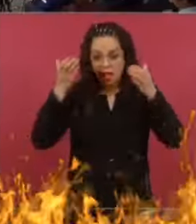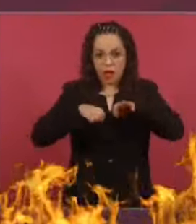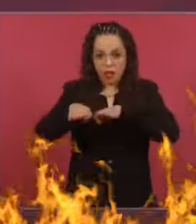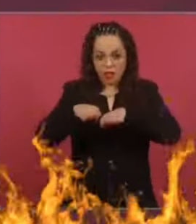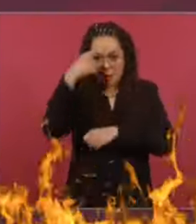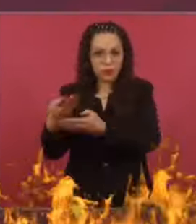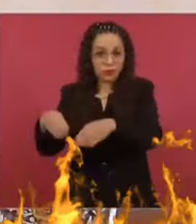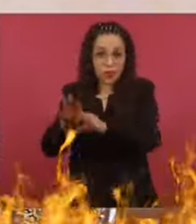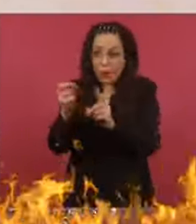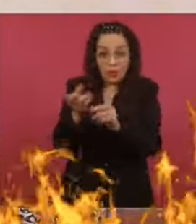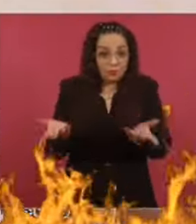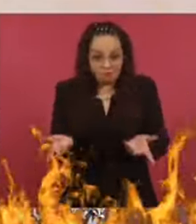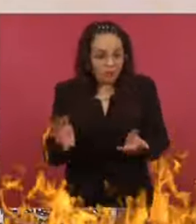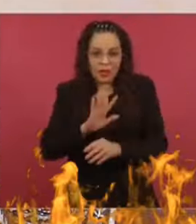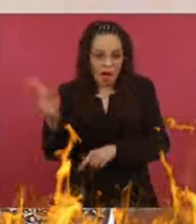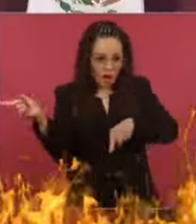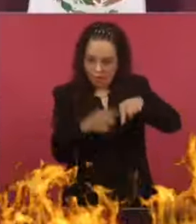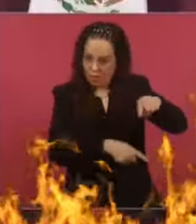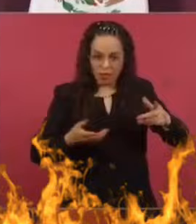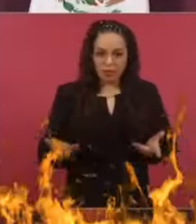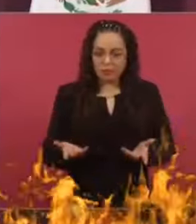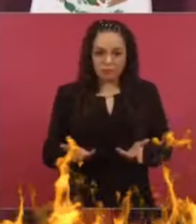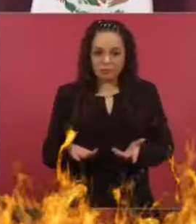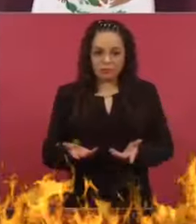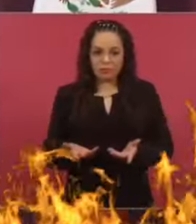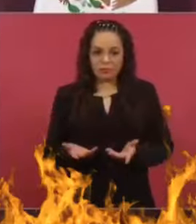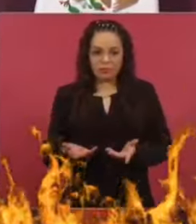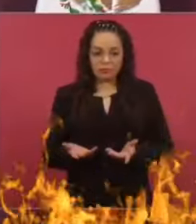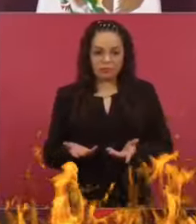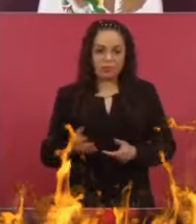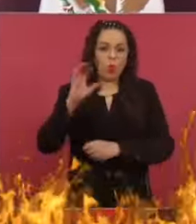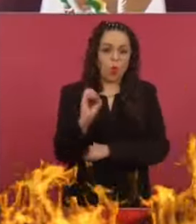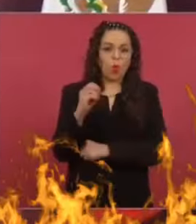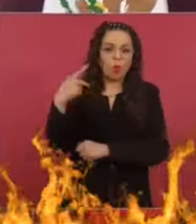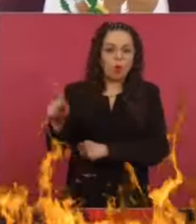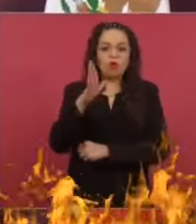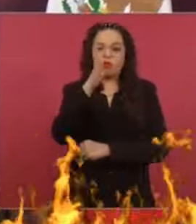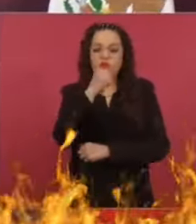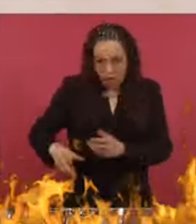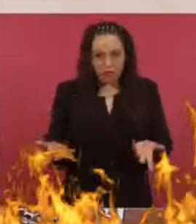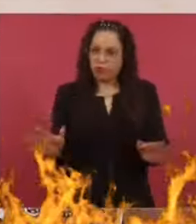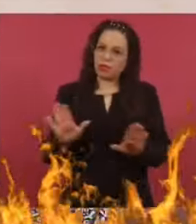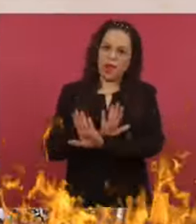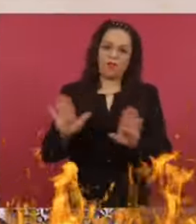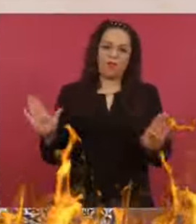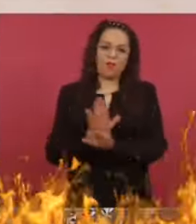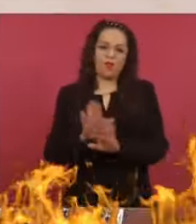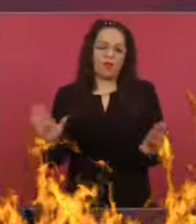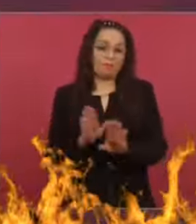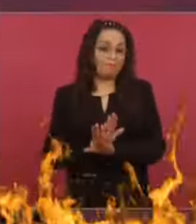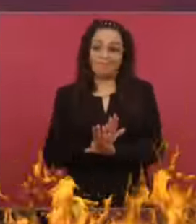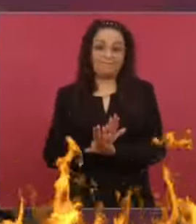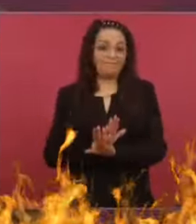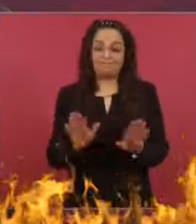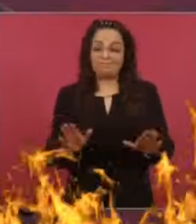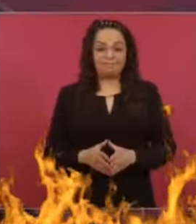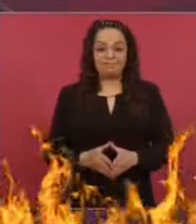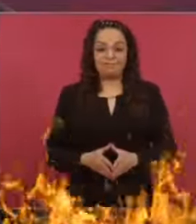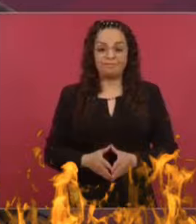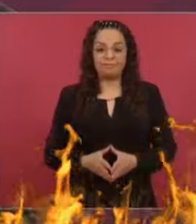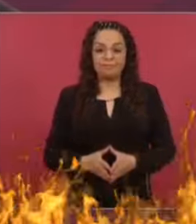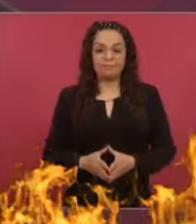jardineros sin todas las canongías Ya no se van a poder hacer cirugía plástica Y ahí están